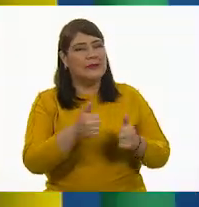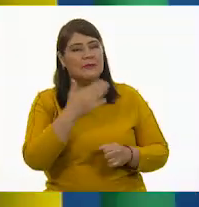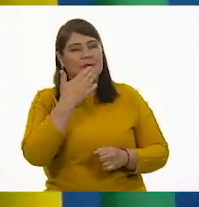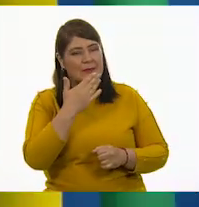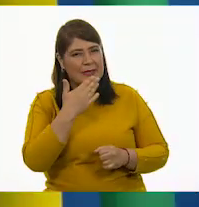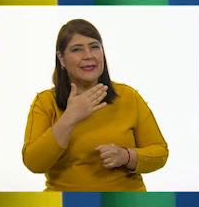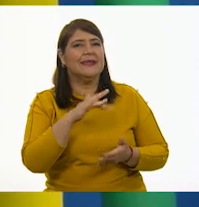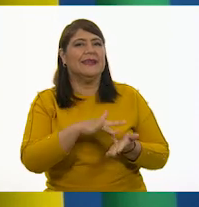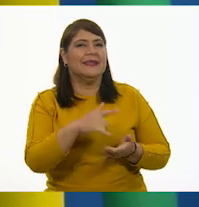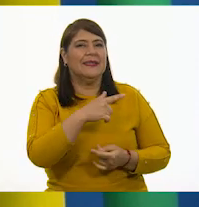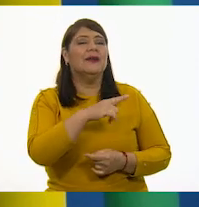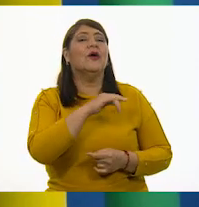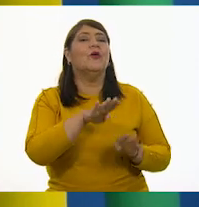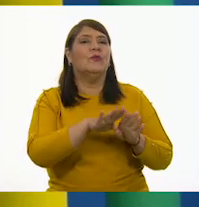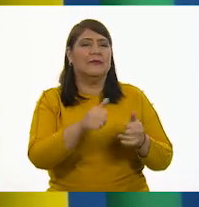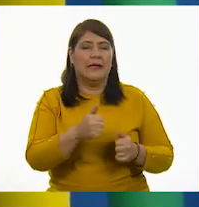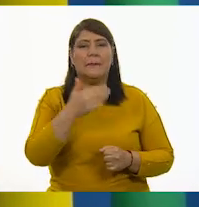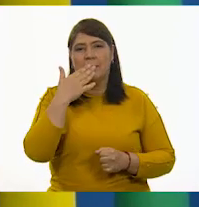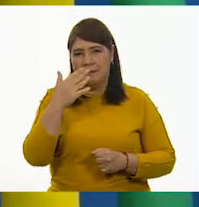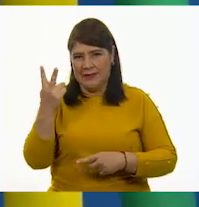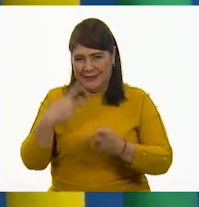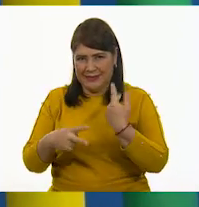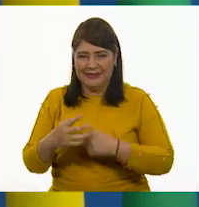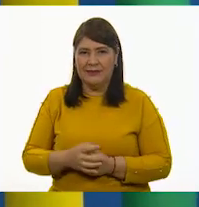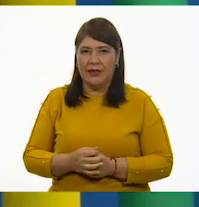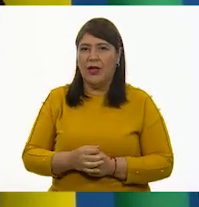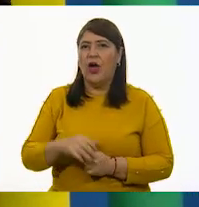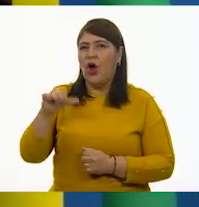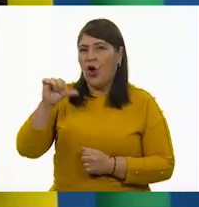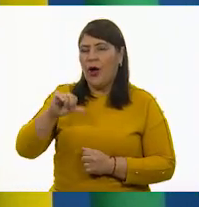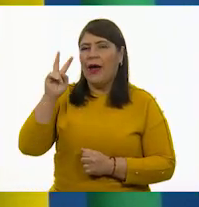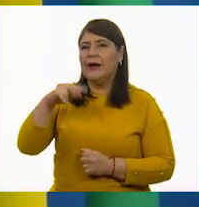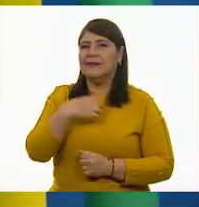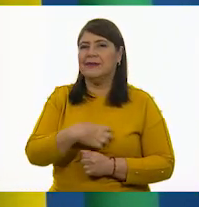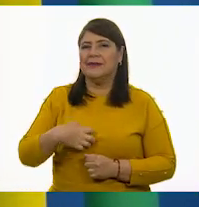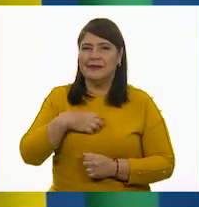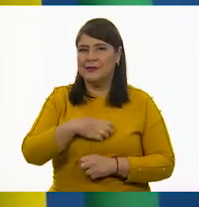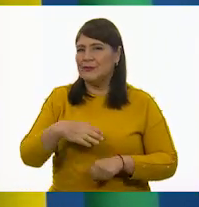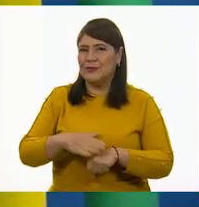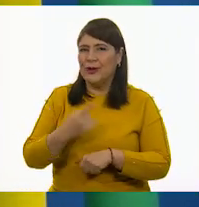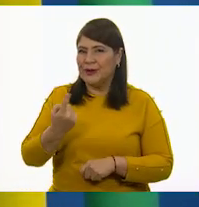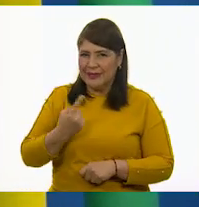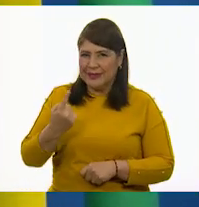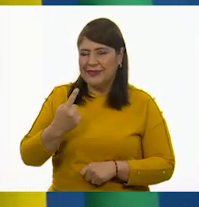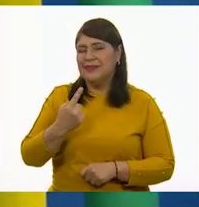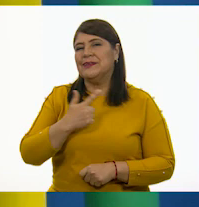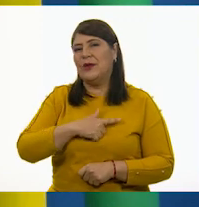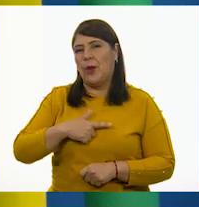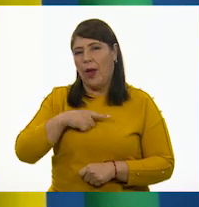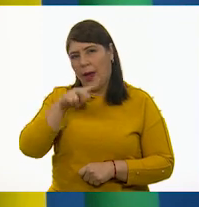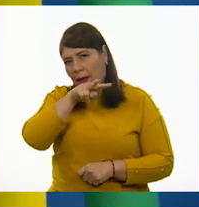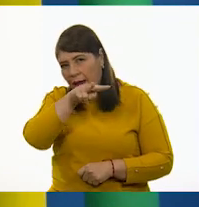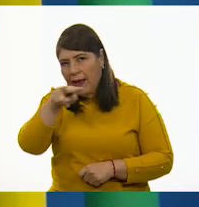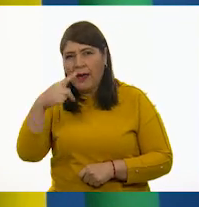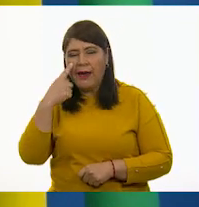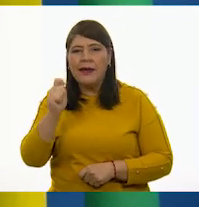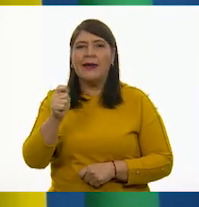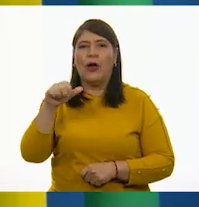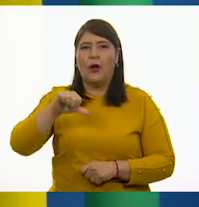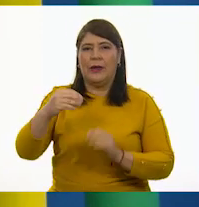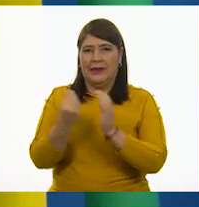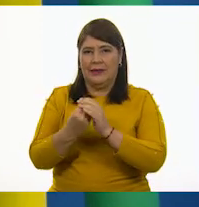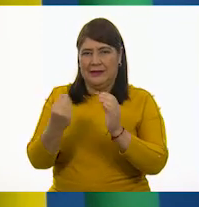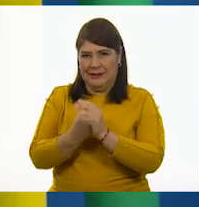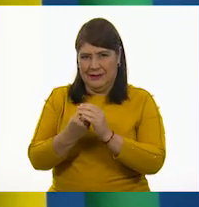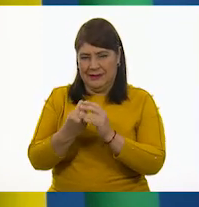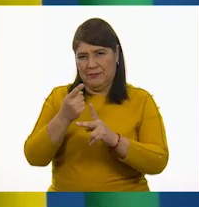estás? Muy bien, maestro. Muchísimas gracias. Bienvenido. Estamos contentos porque vamos a tener el gusto de estar con ustedes en esta clase de matemáticas